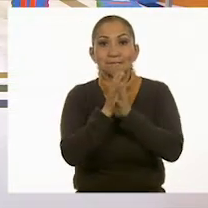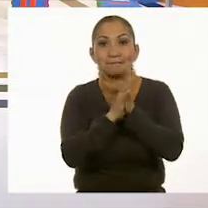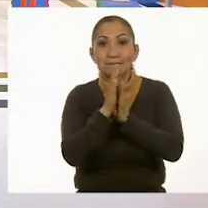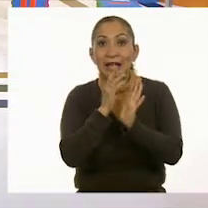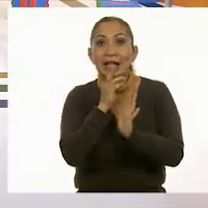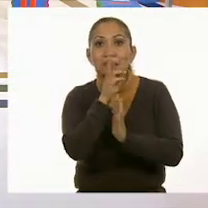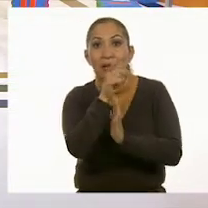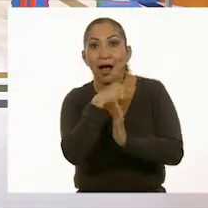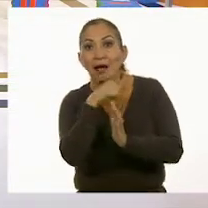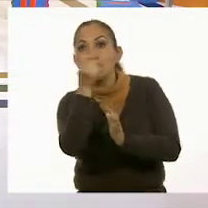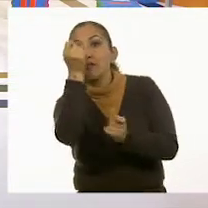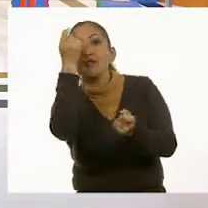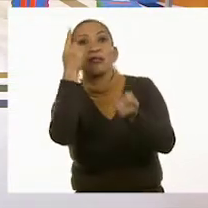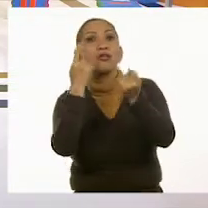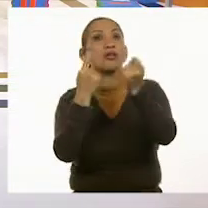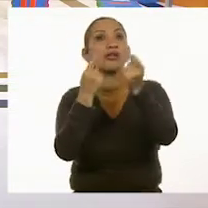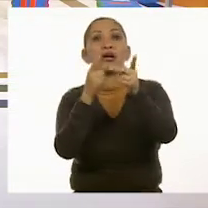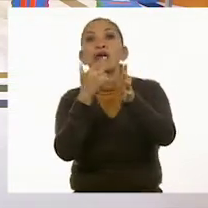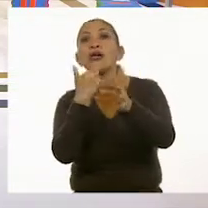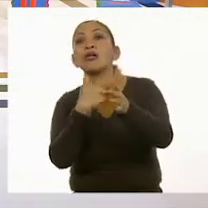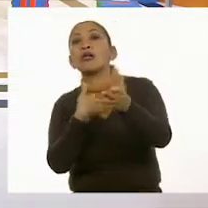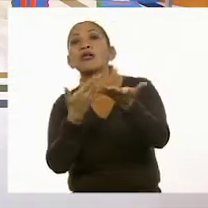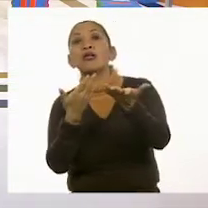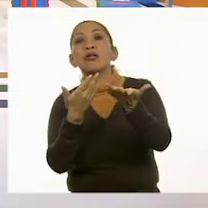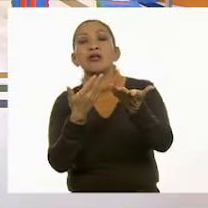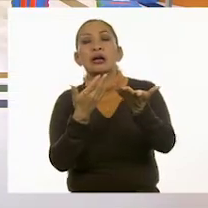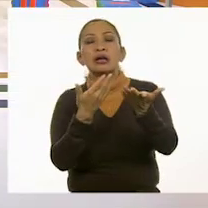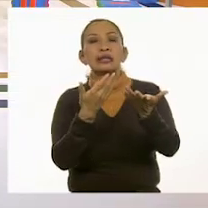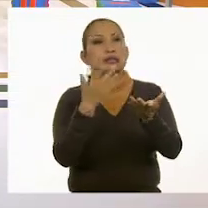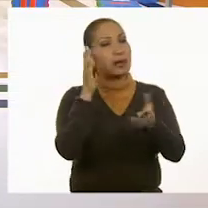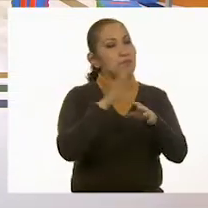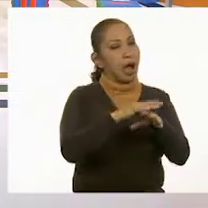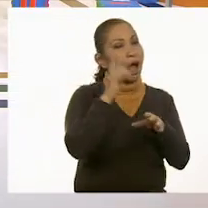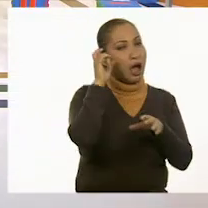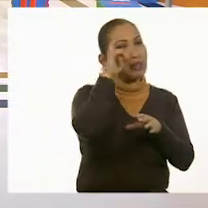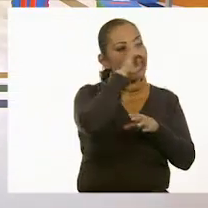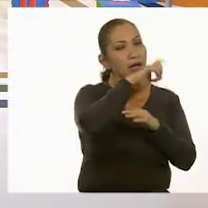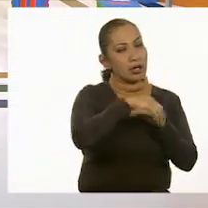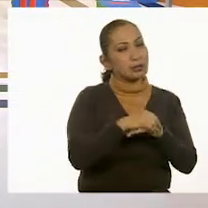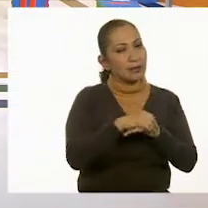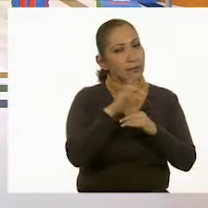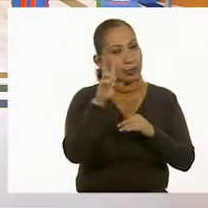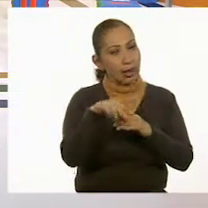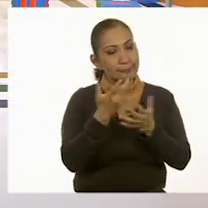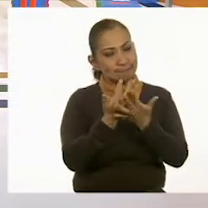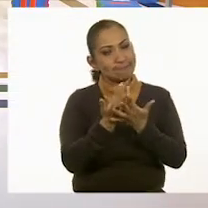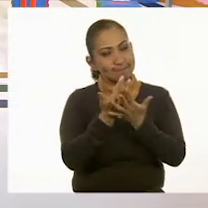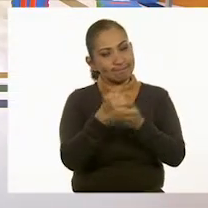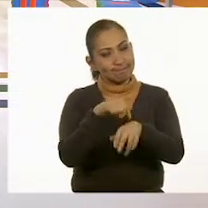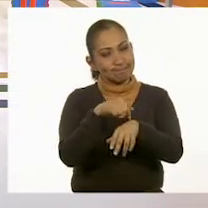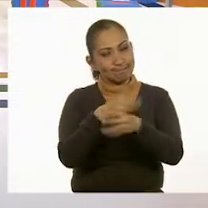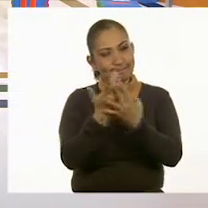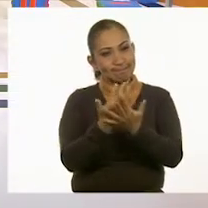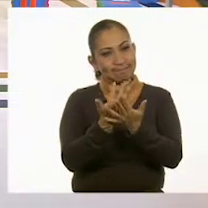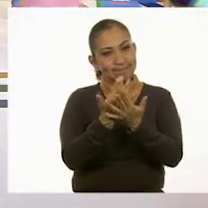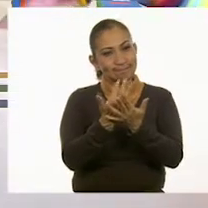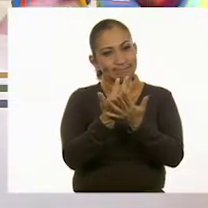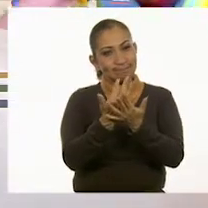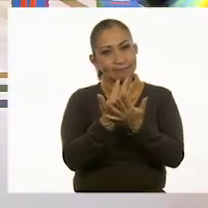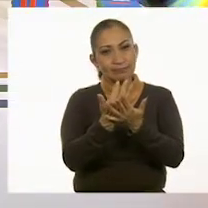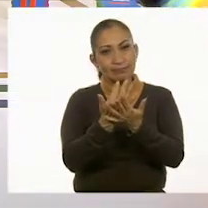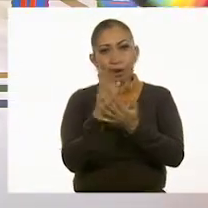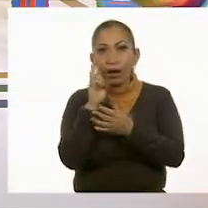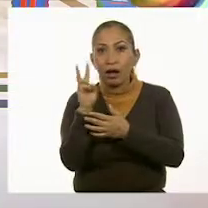tenemos respuestas. A ver, ¿cuántas respuestas? esto sí es un poquito más complicado. Sí, creo que es un poquito... Vamos a darles algún tiempo. Vamos a ver.